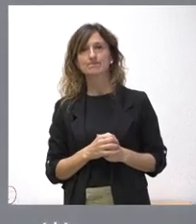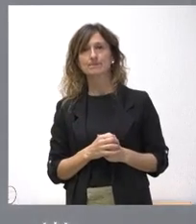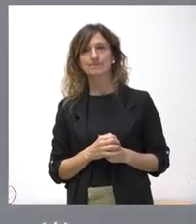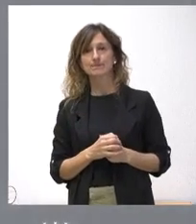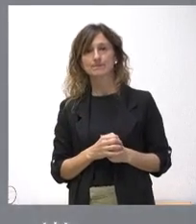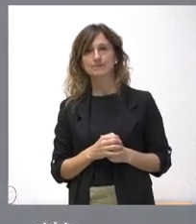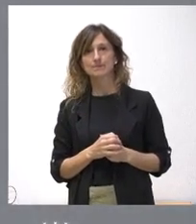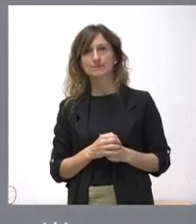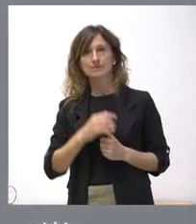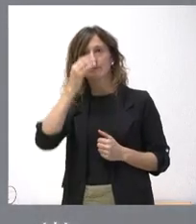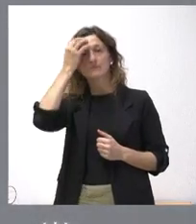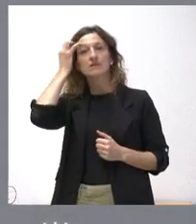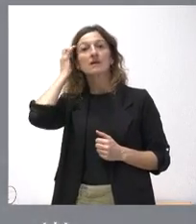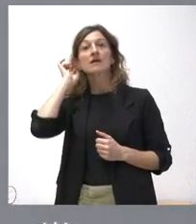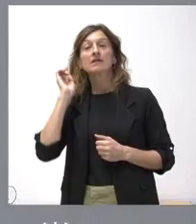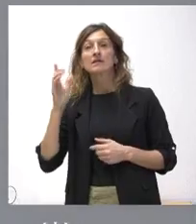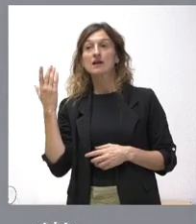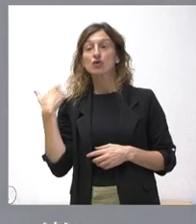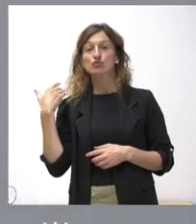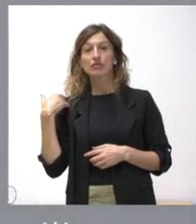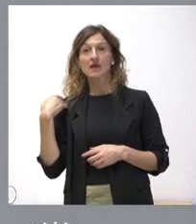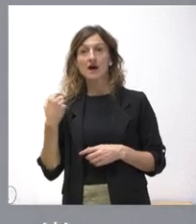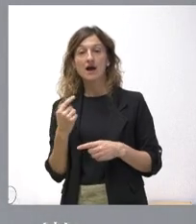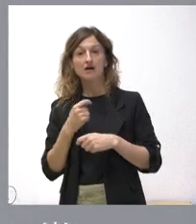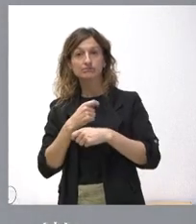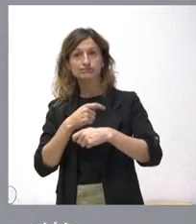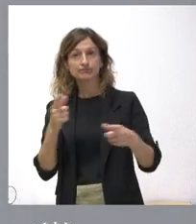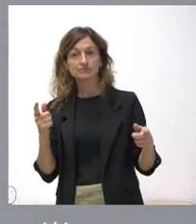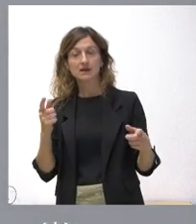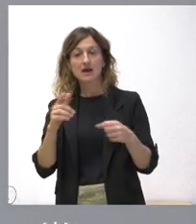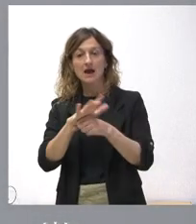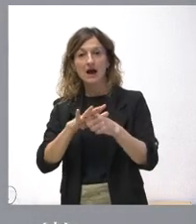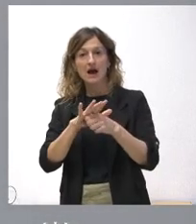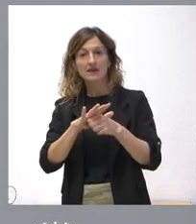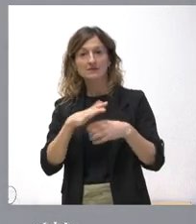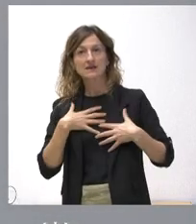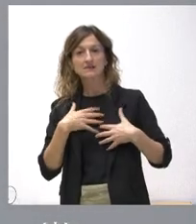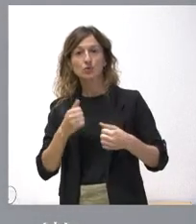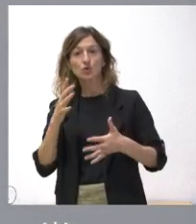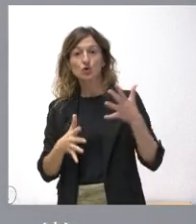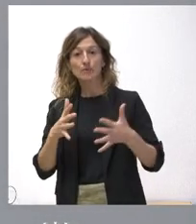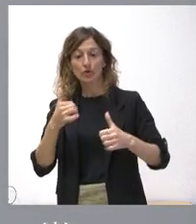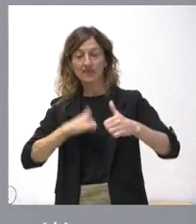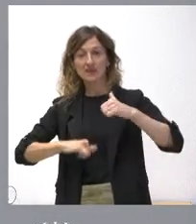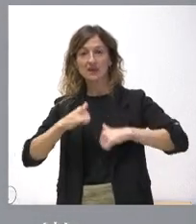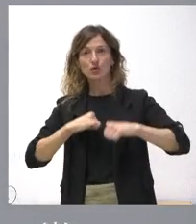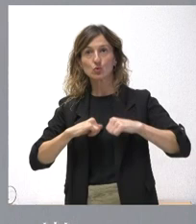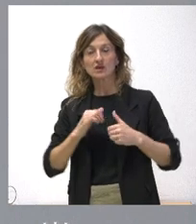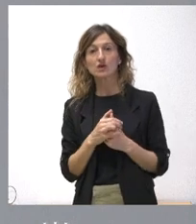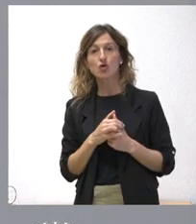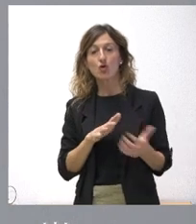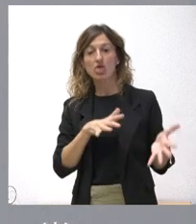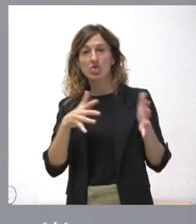En coherencia con lo que les anunciamos el otro día para extender a todas las áreas de salud de Castilla y León el robot quirúrgico, lo que hacemos ahora es